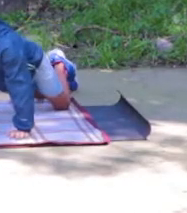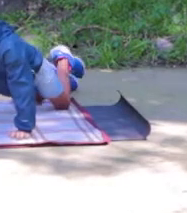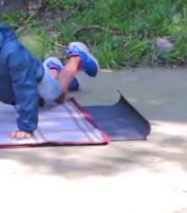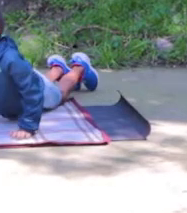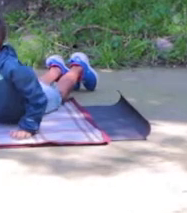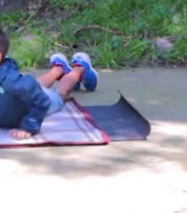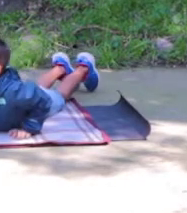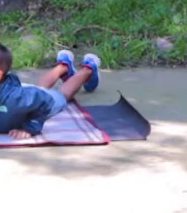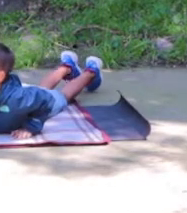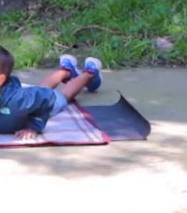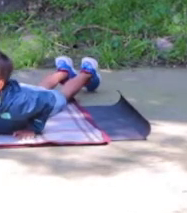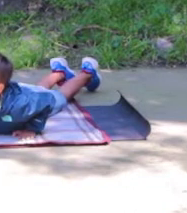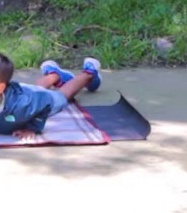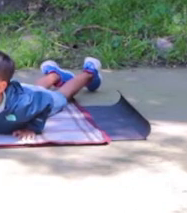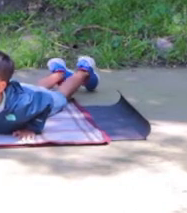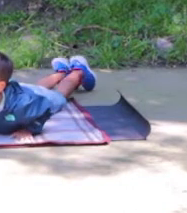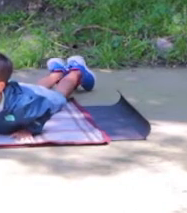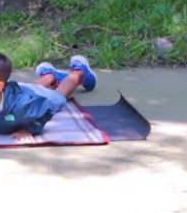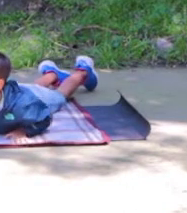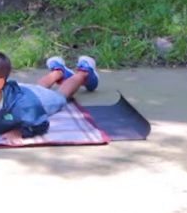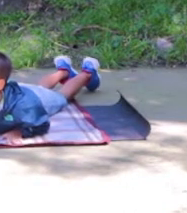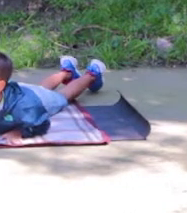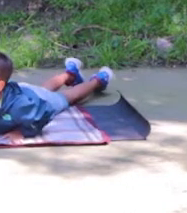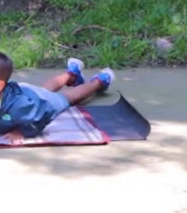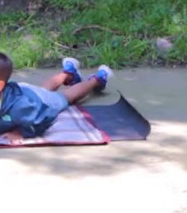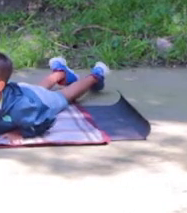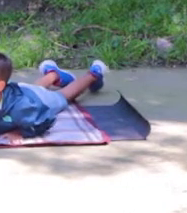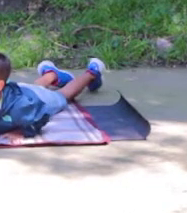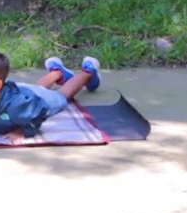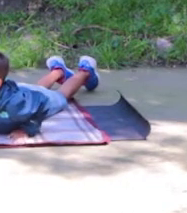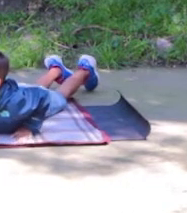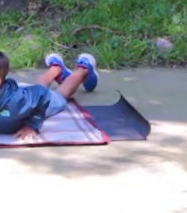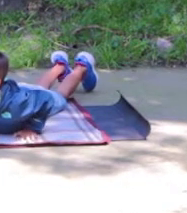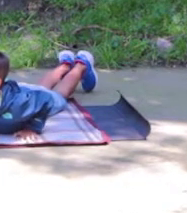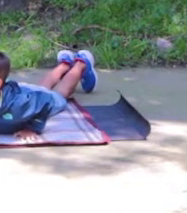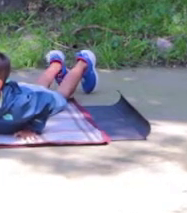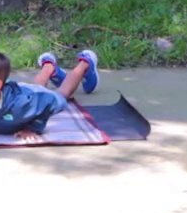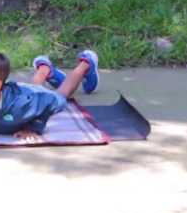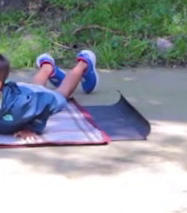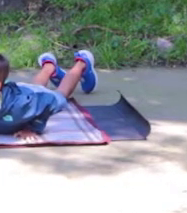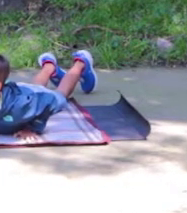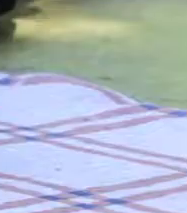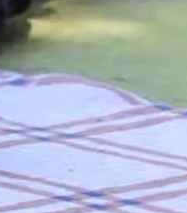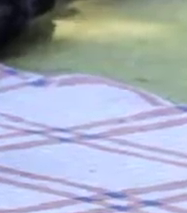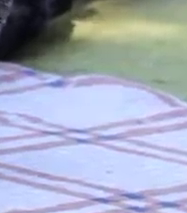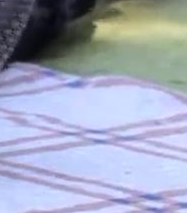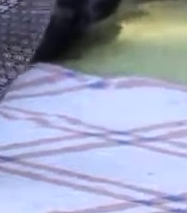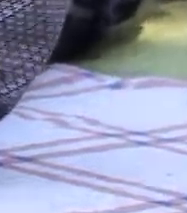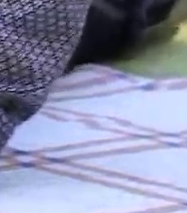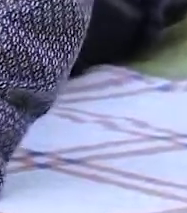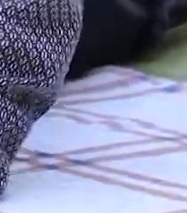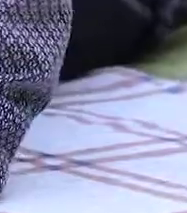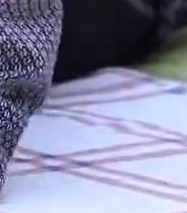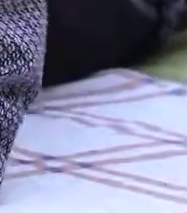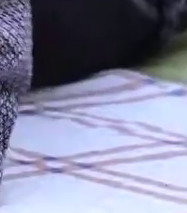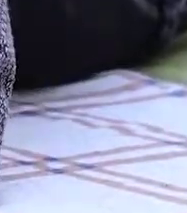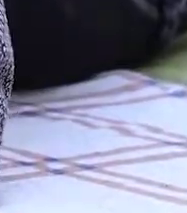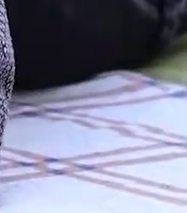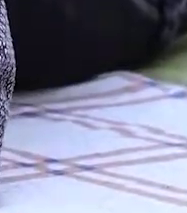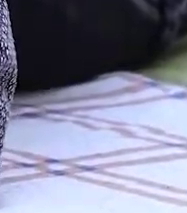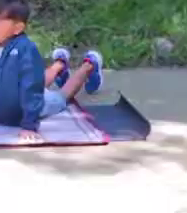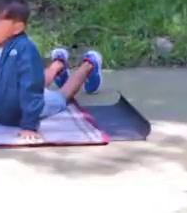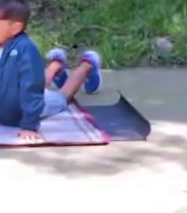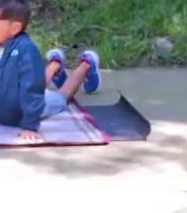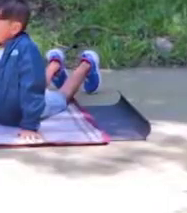Vamos a poner nuestras manos en la forma lateral. Y lo único que vamos a hacer es levantar la